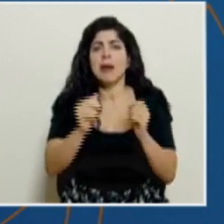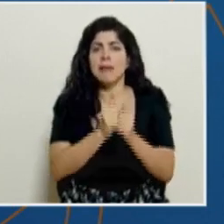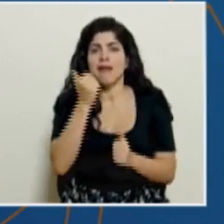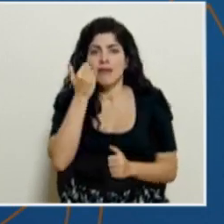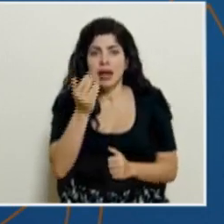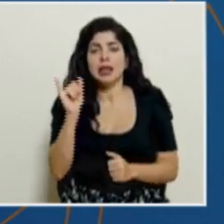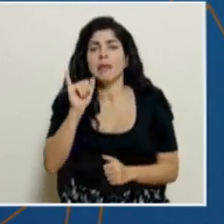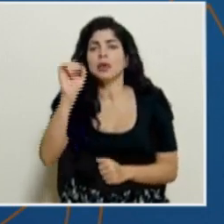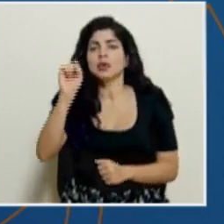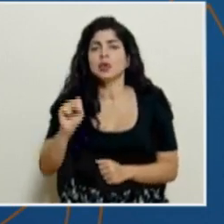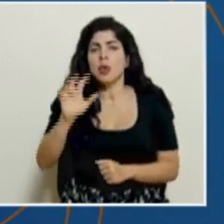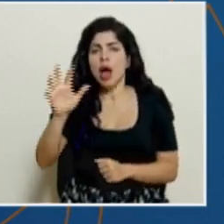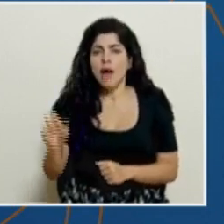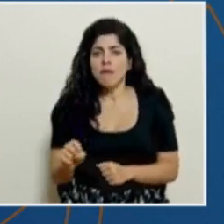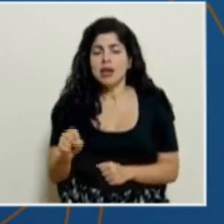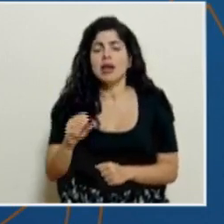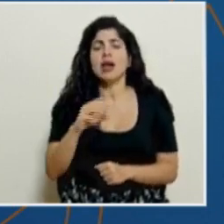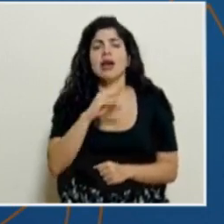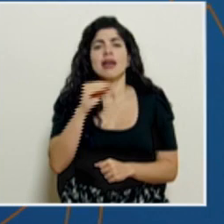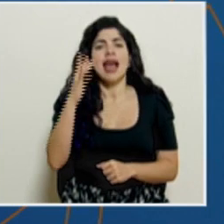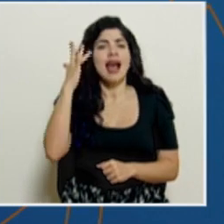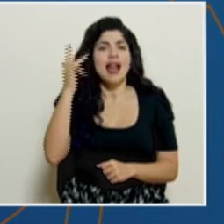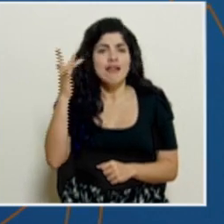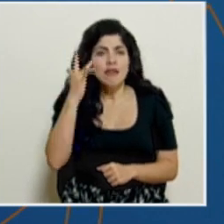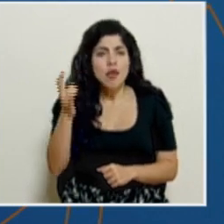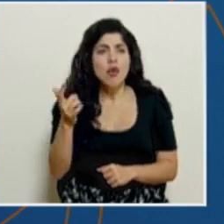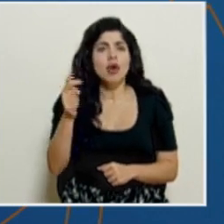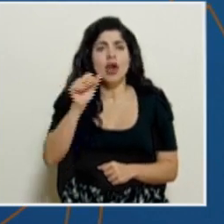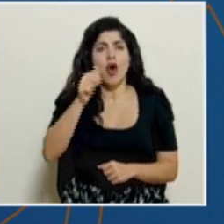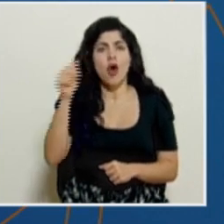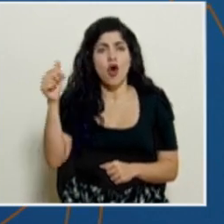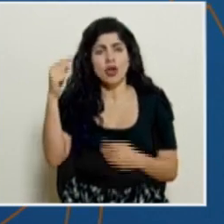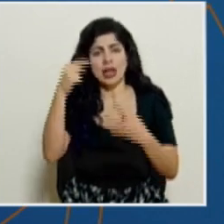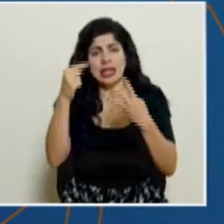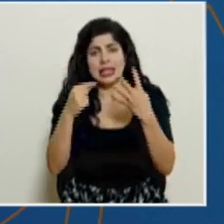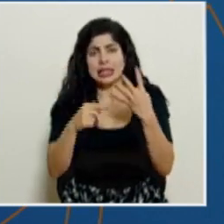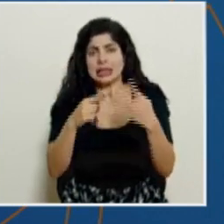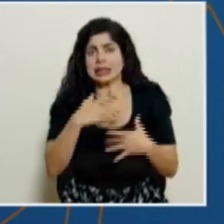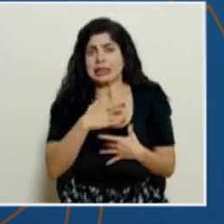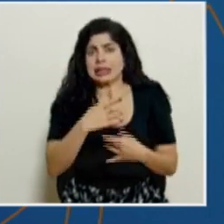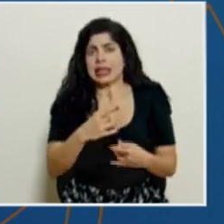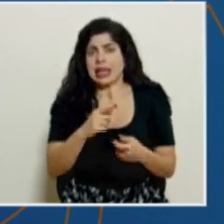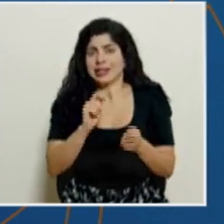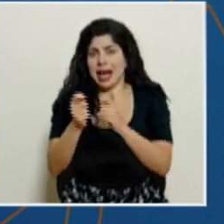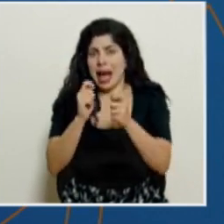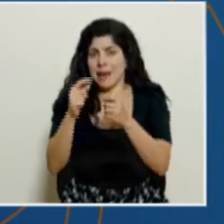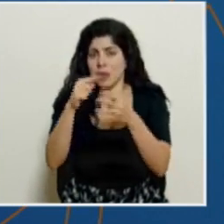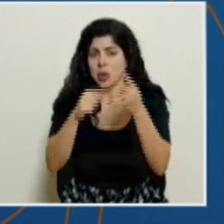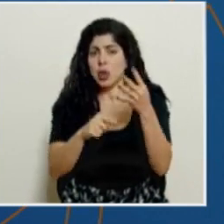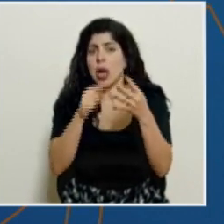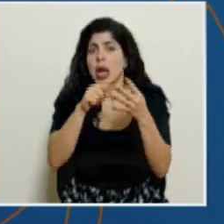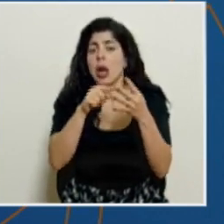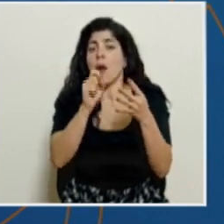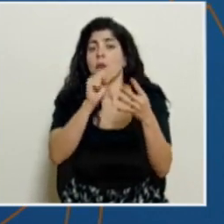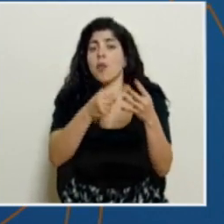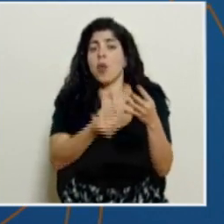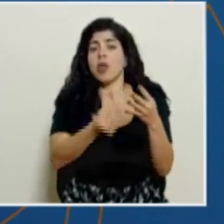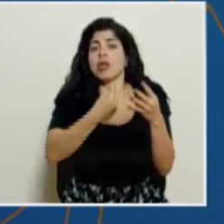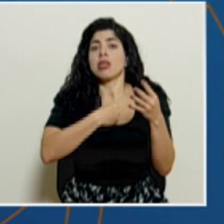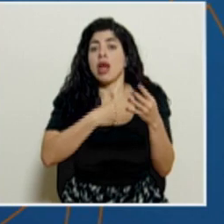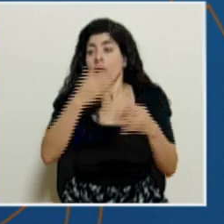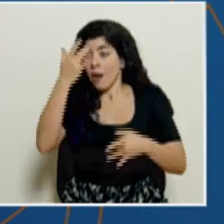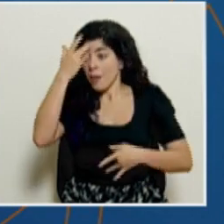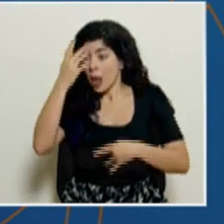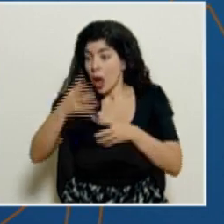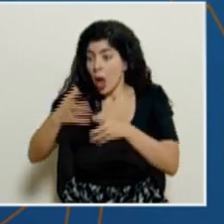la de Sudáfrica y algunas de California y otras que son de especial interés porque pueden provocar que este aumento